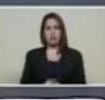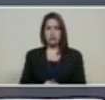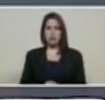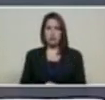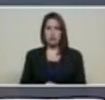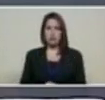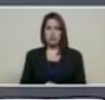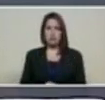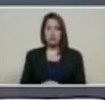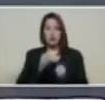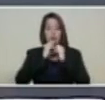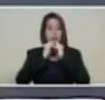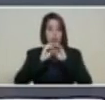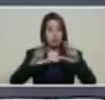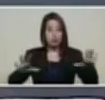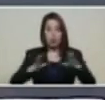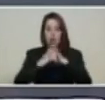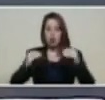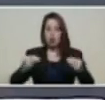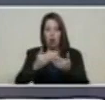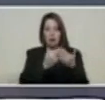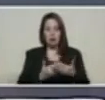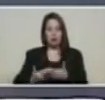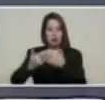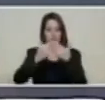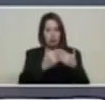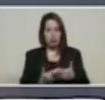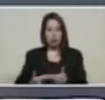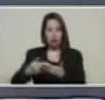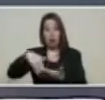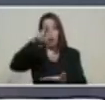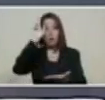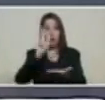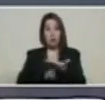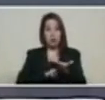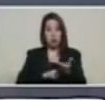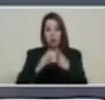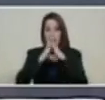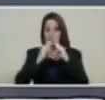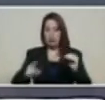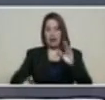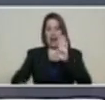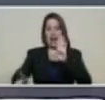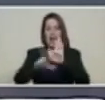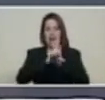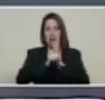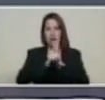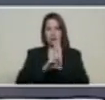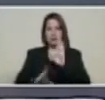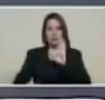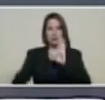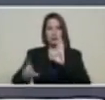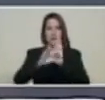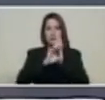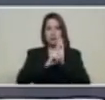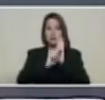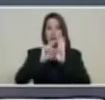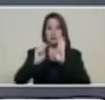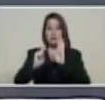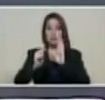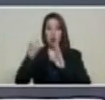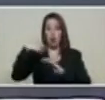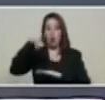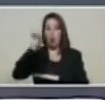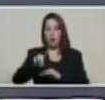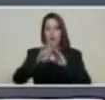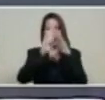remitir para el debate el estudio y la aprobación de una ley de carácter constitucional única en el